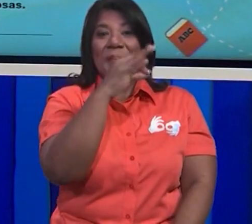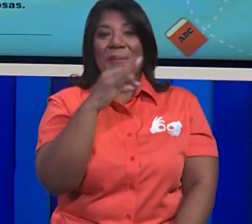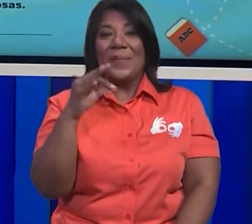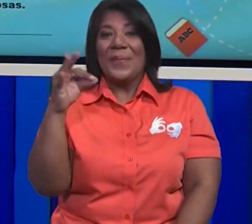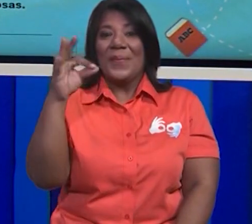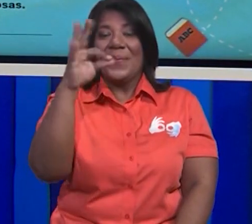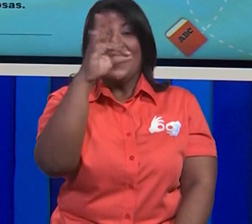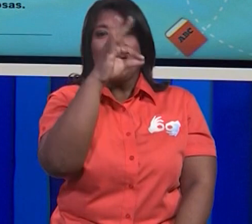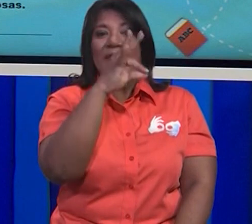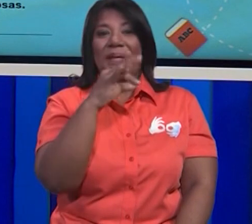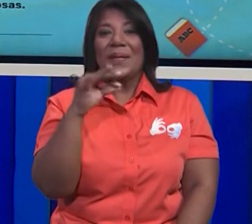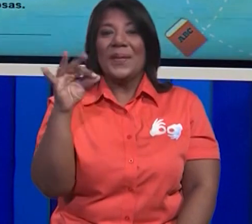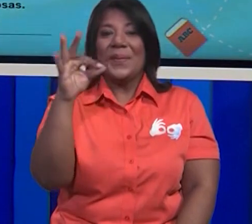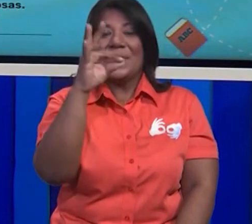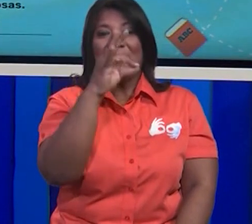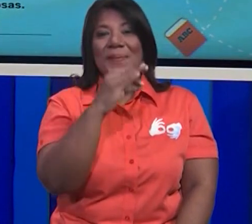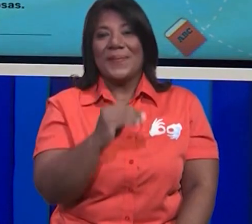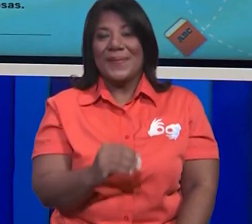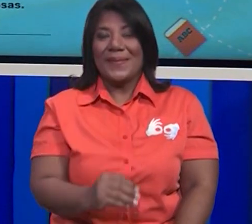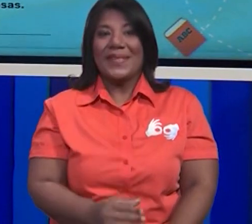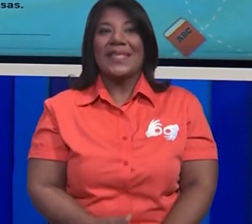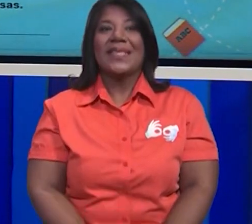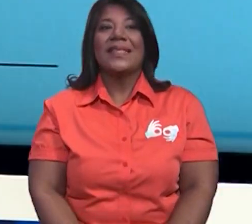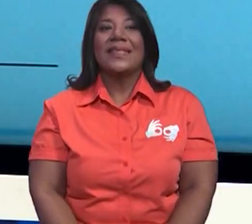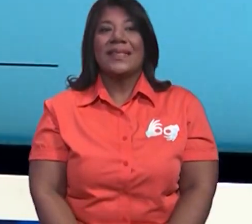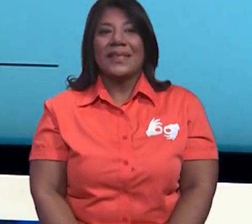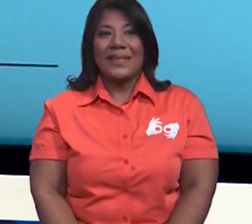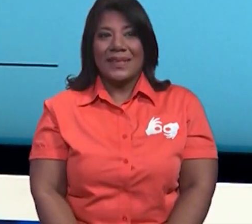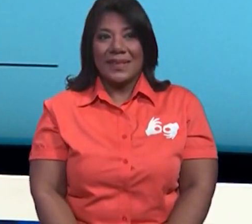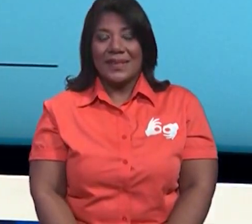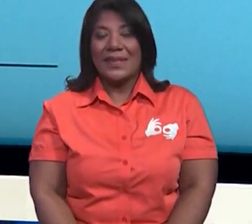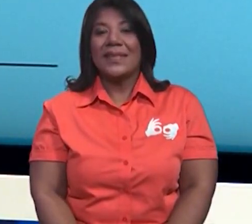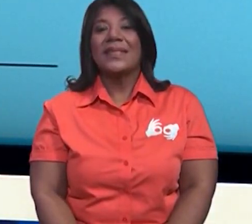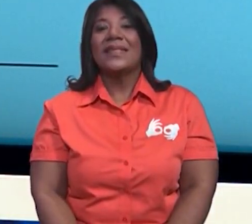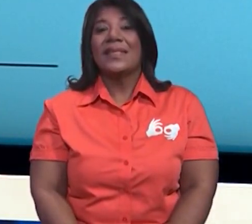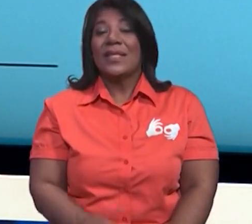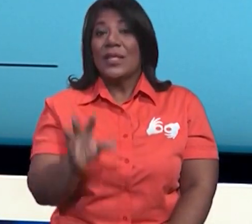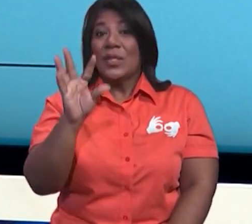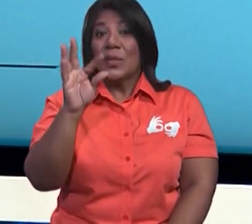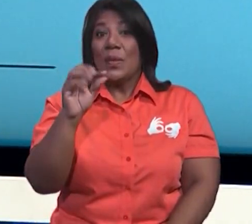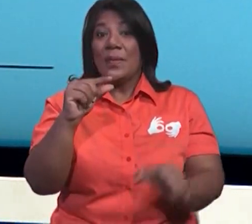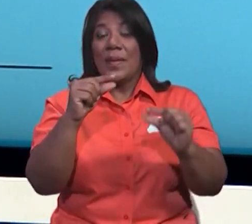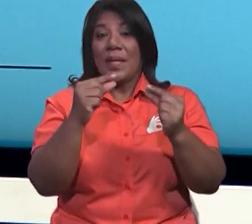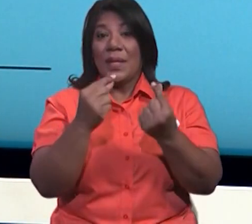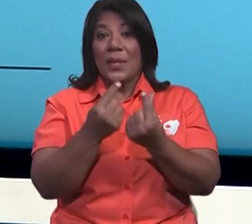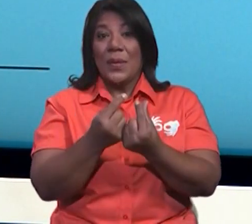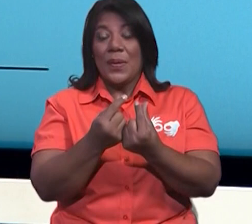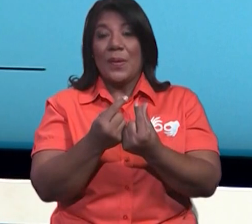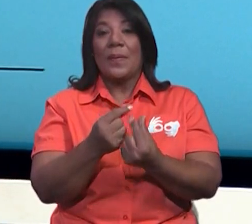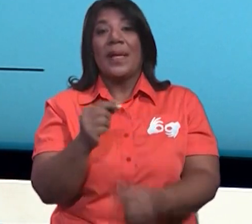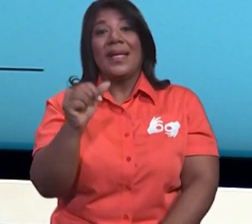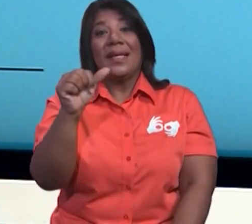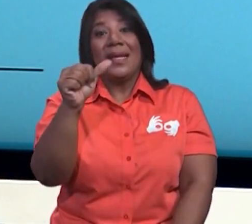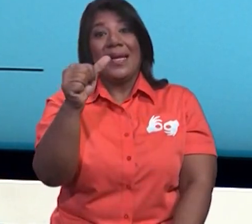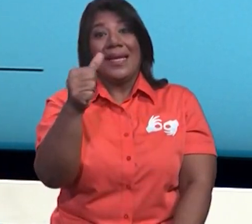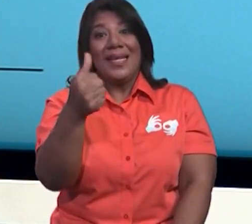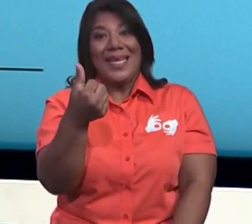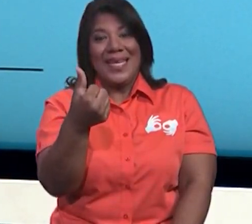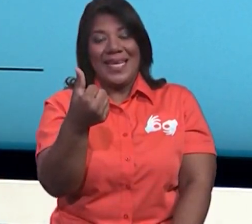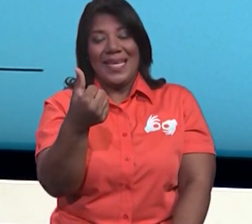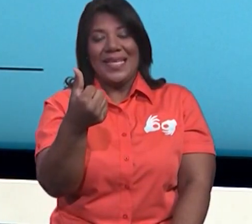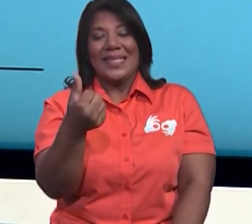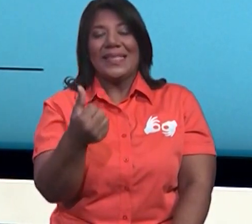Aquí vamos a ver. Hay nueve grupos. ¿De cuántas mariposas? De 10, ¿verdad?